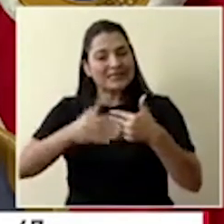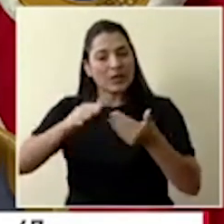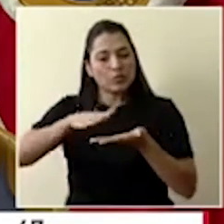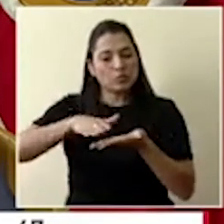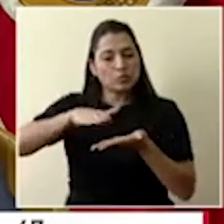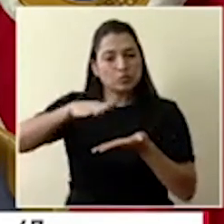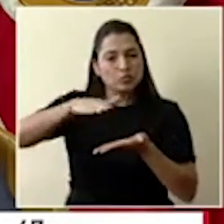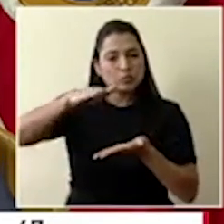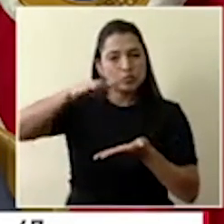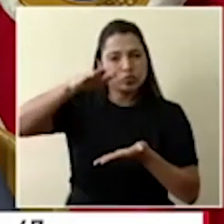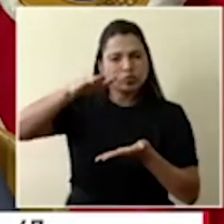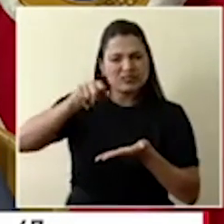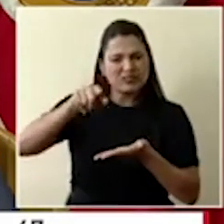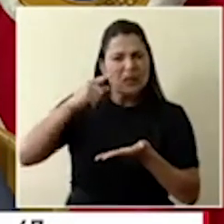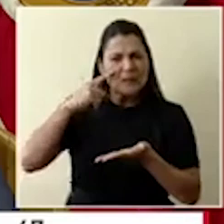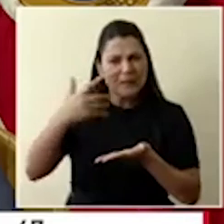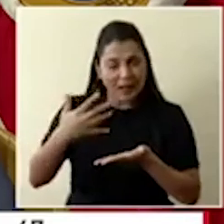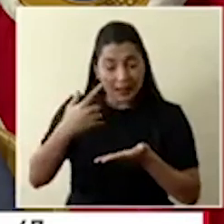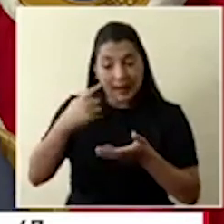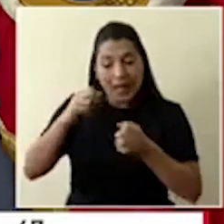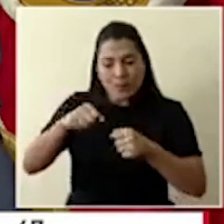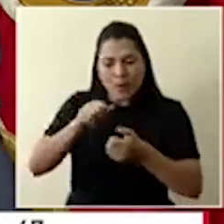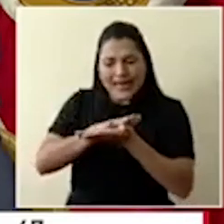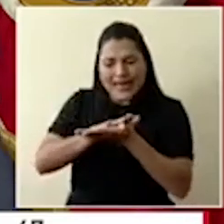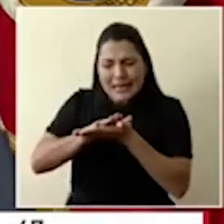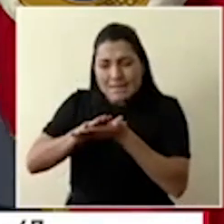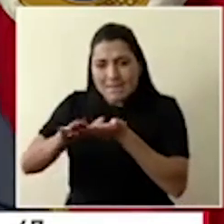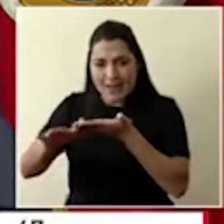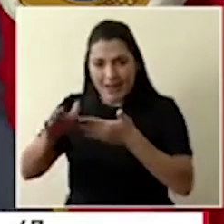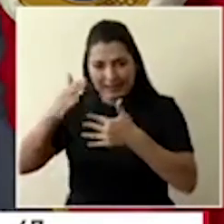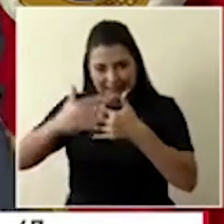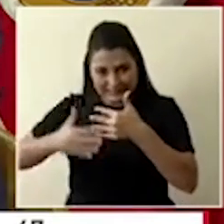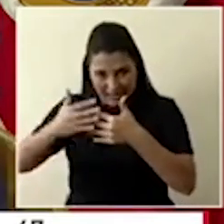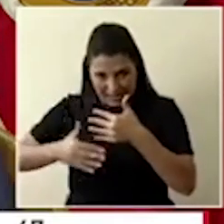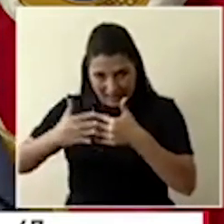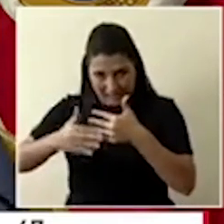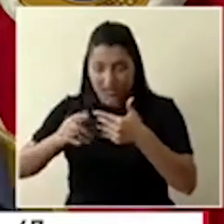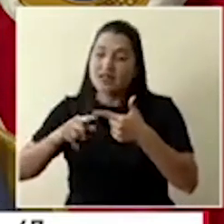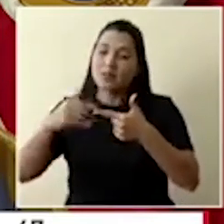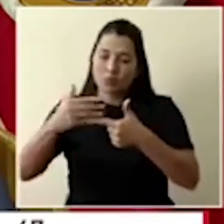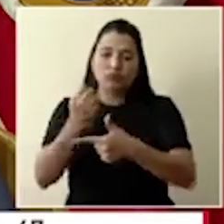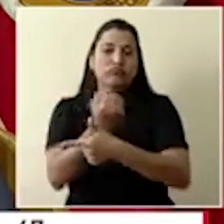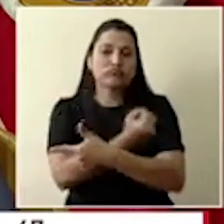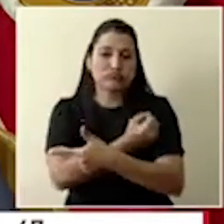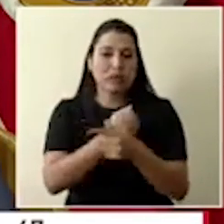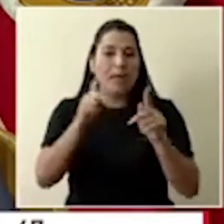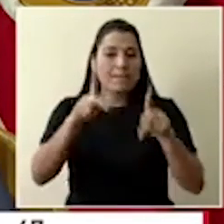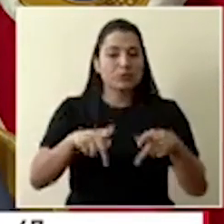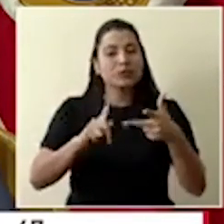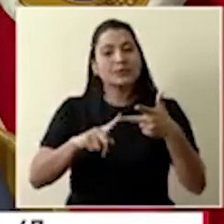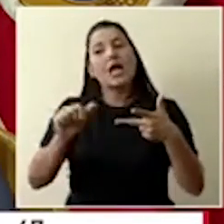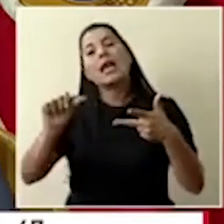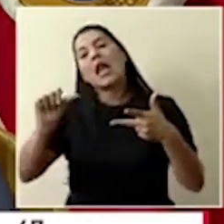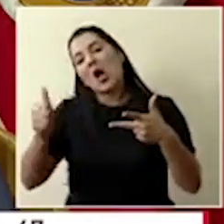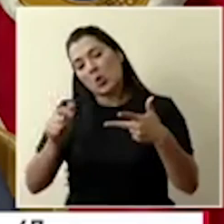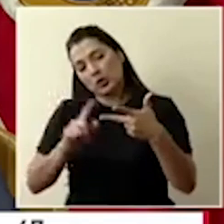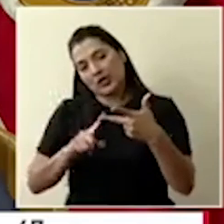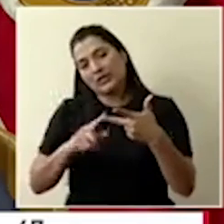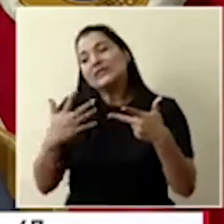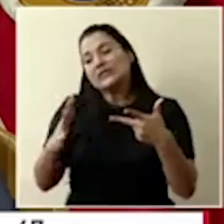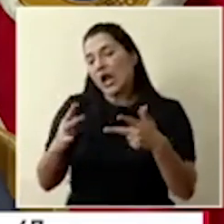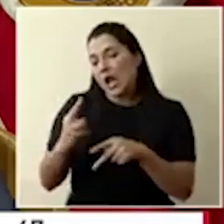estandarizada en los nuevos pacientes. Y la tercera ya es con la estrategia que usa el Cloromido Picado todos los días